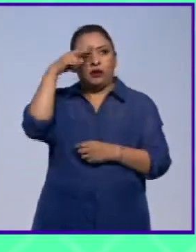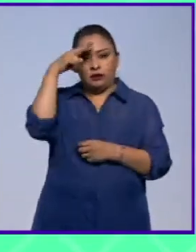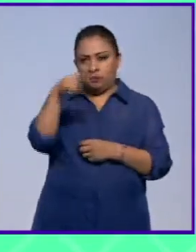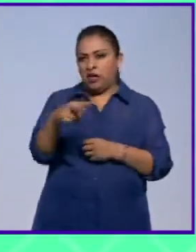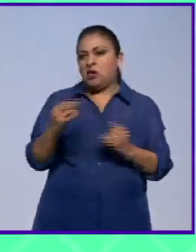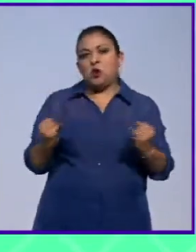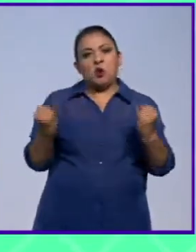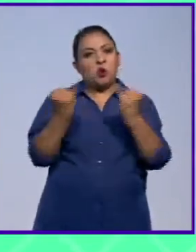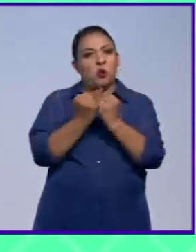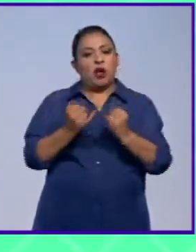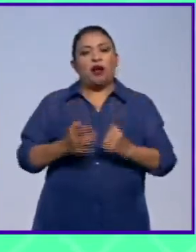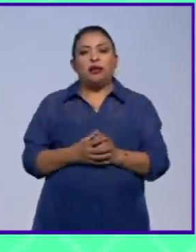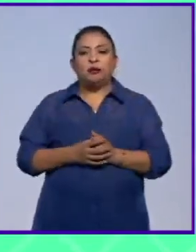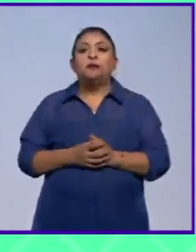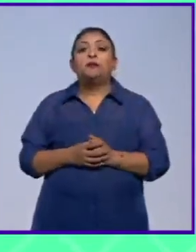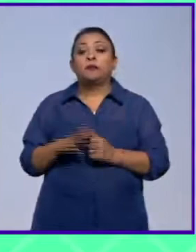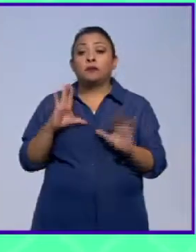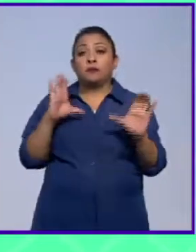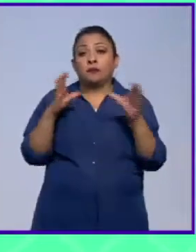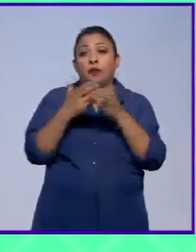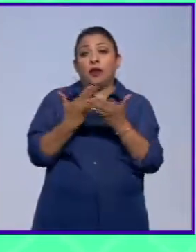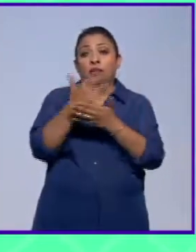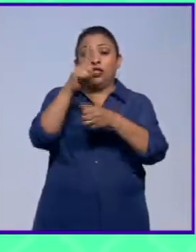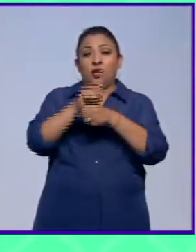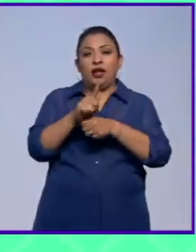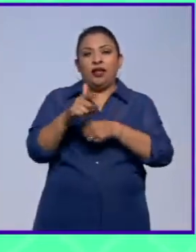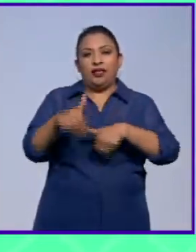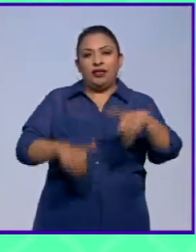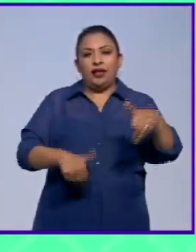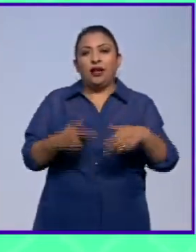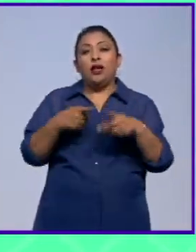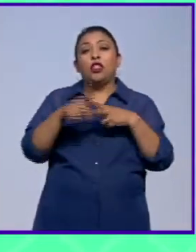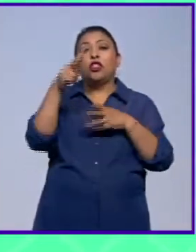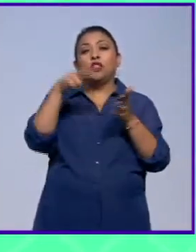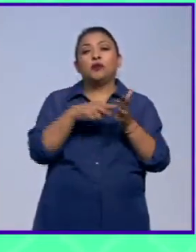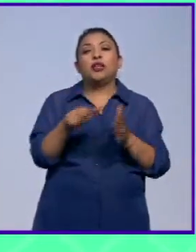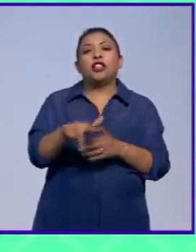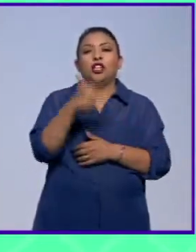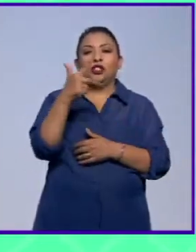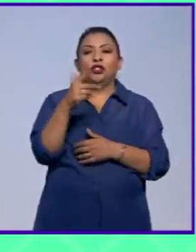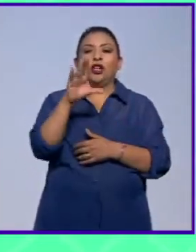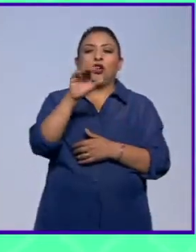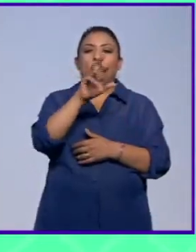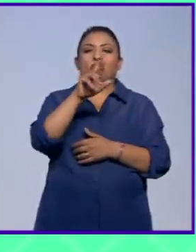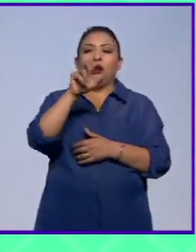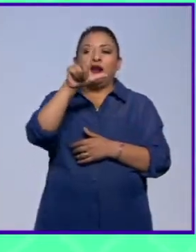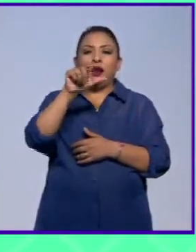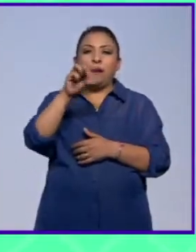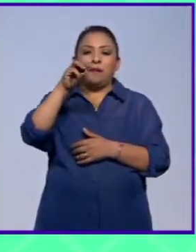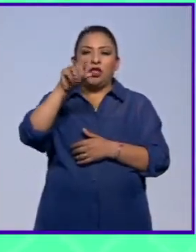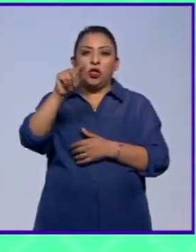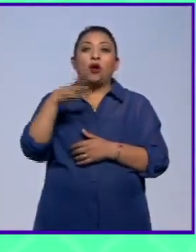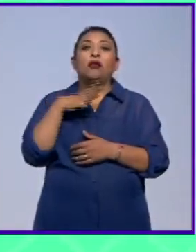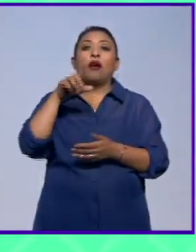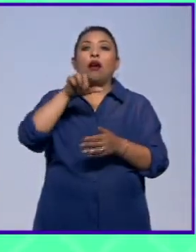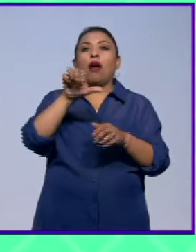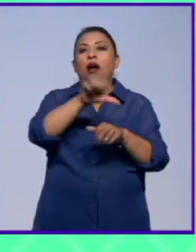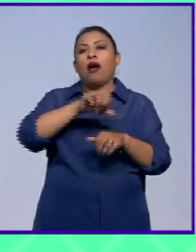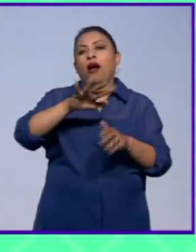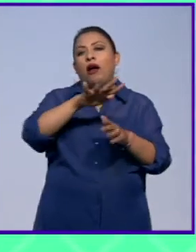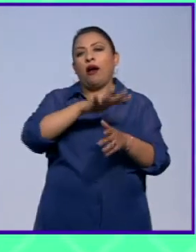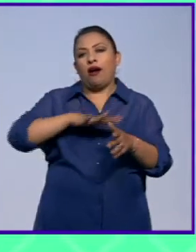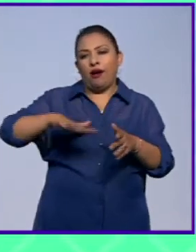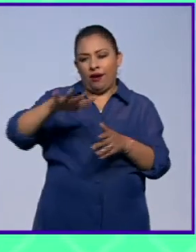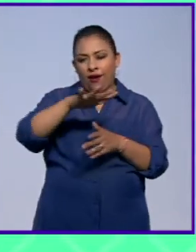no ha sido la excepción la compañía nacional de teatro creó en 2012 la corrala del mitote dispositivo escénico para plazas